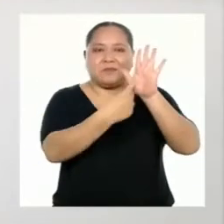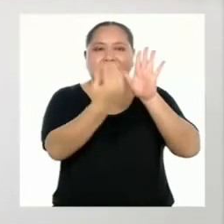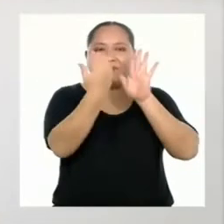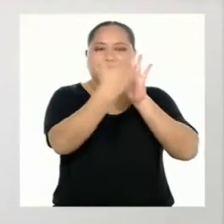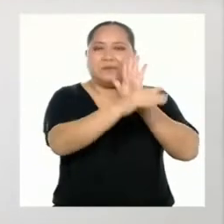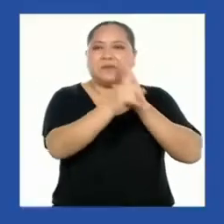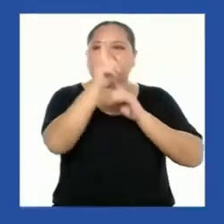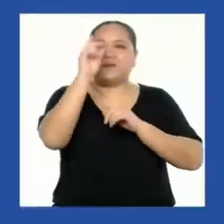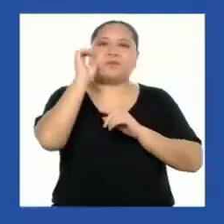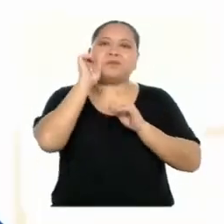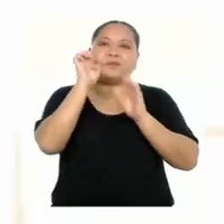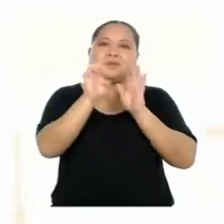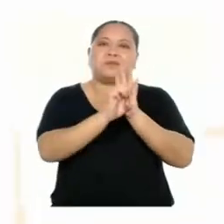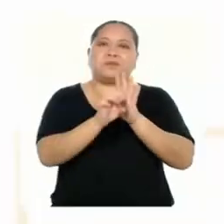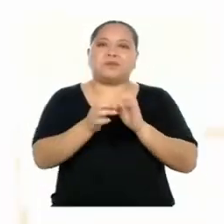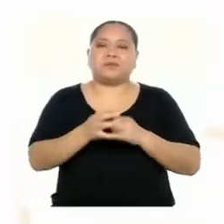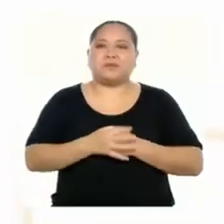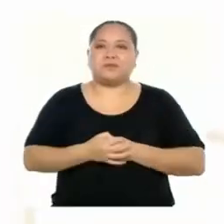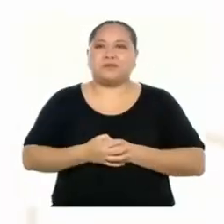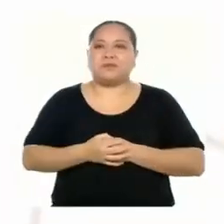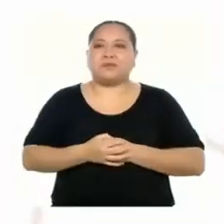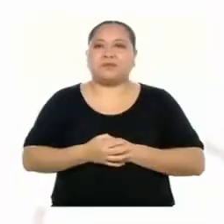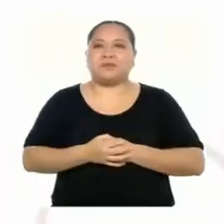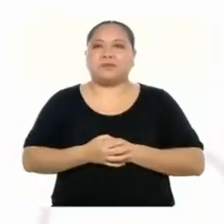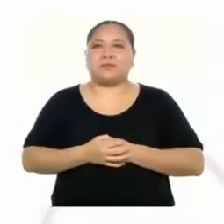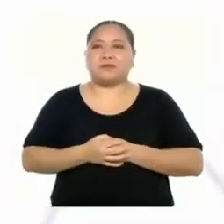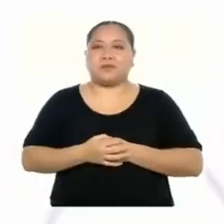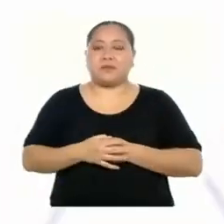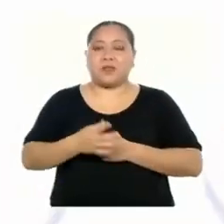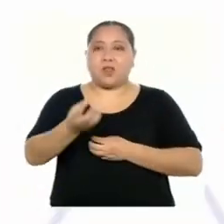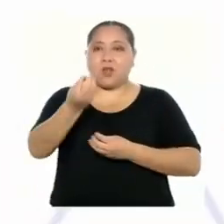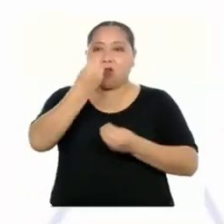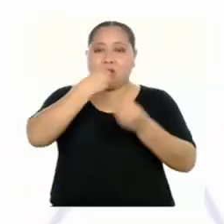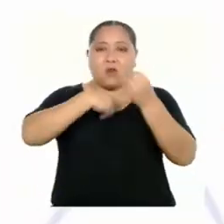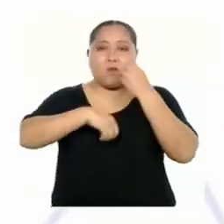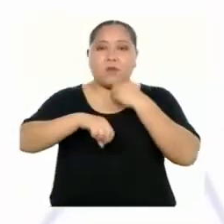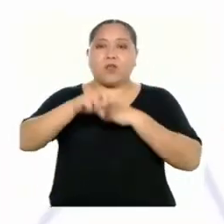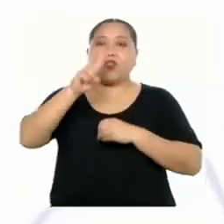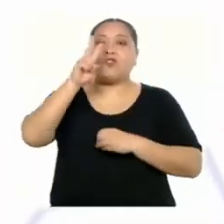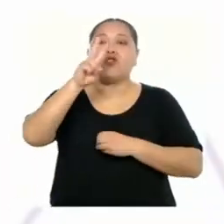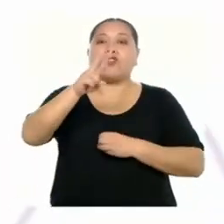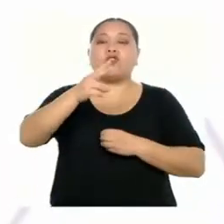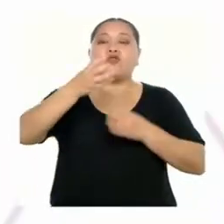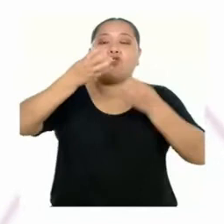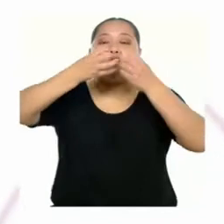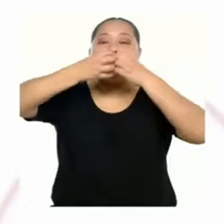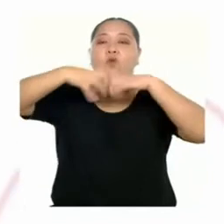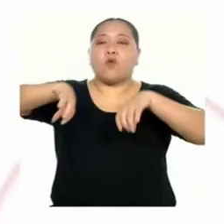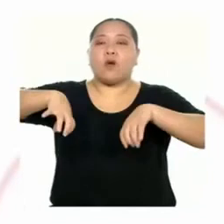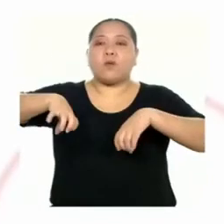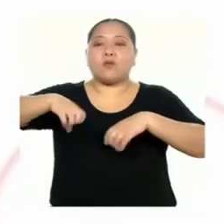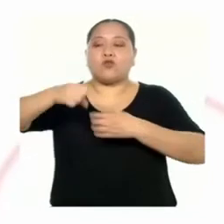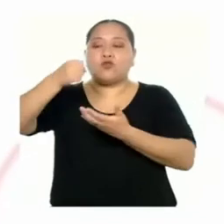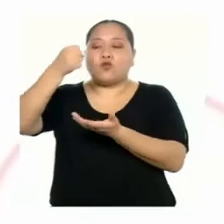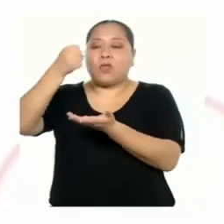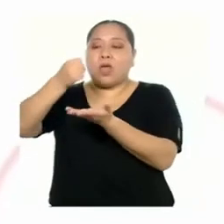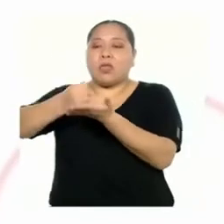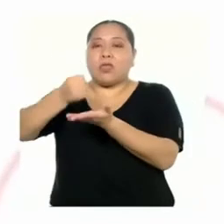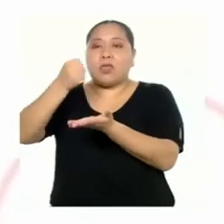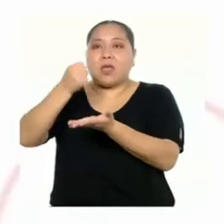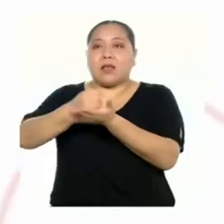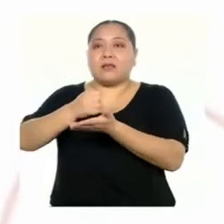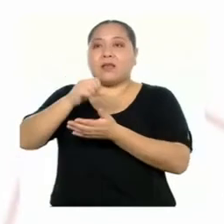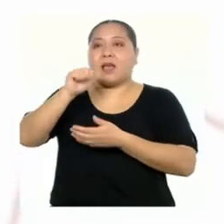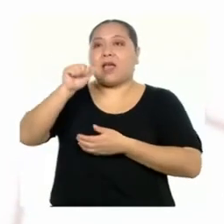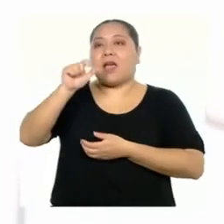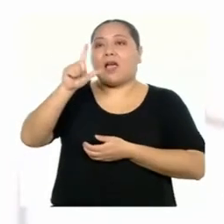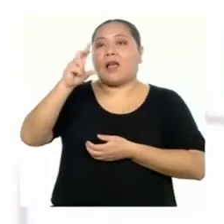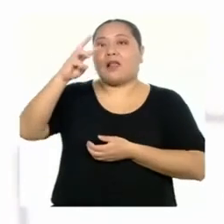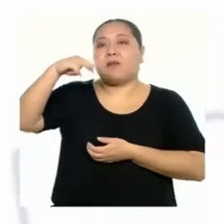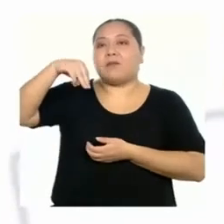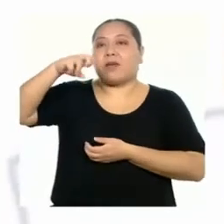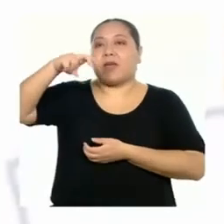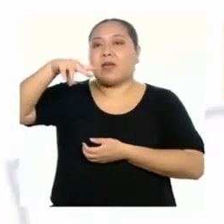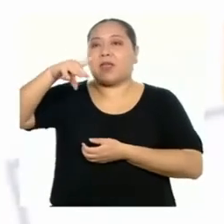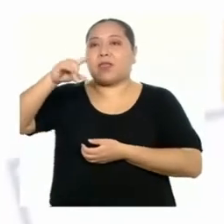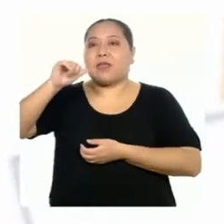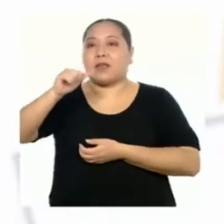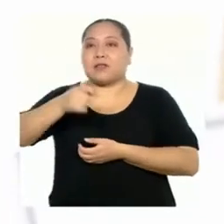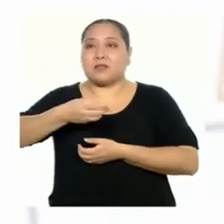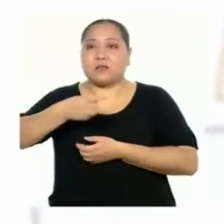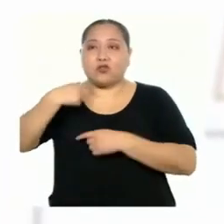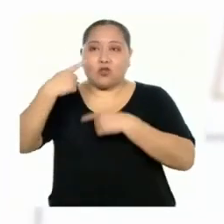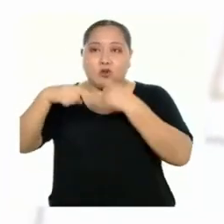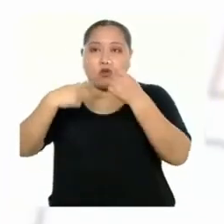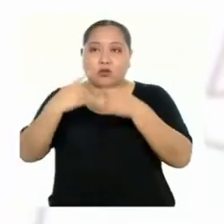aquí tengo un ejemplo. Al consumir dos huevos y una taza de almendras diarias, obtengo